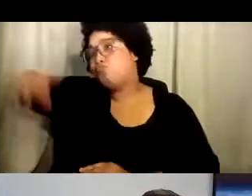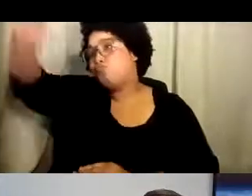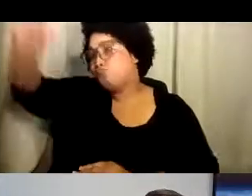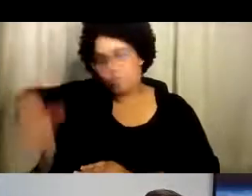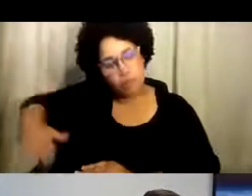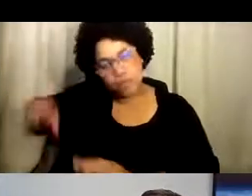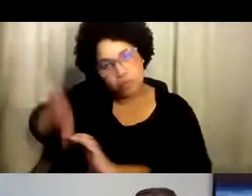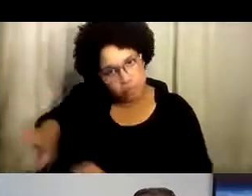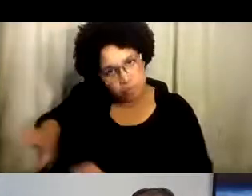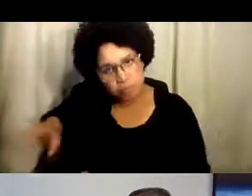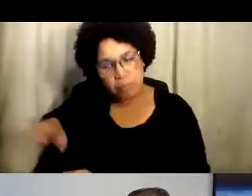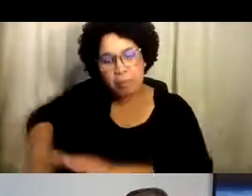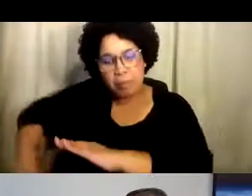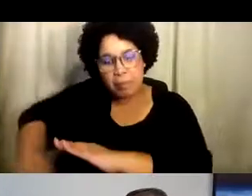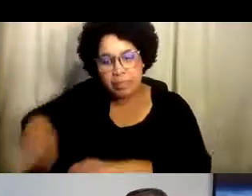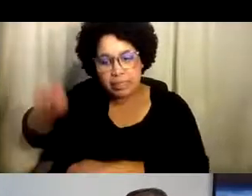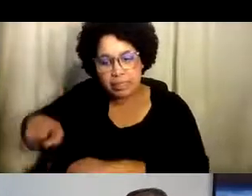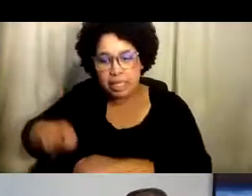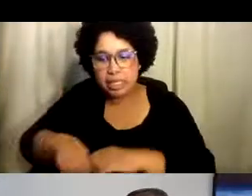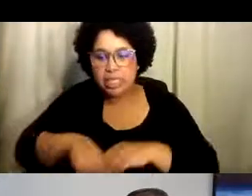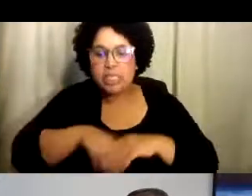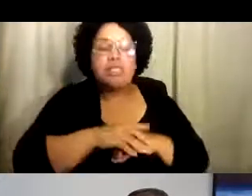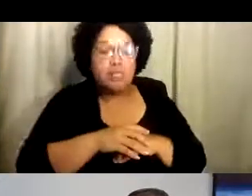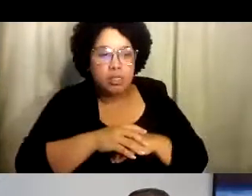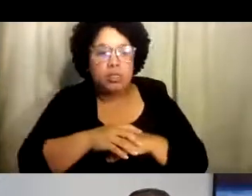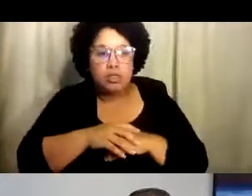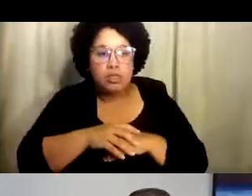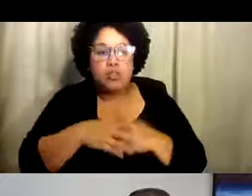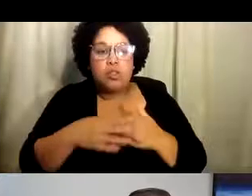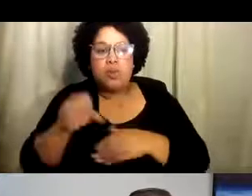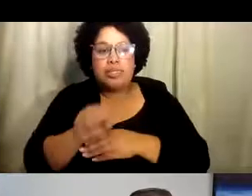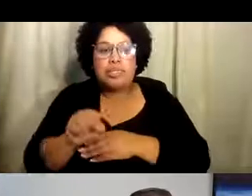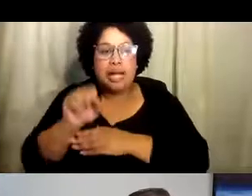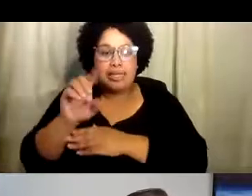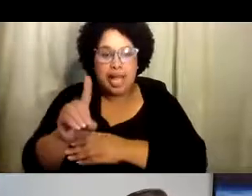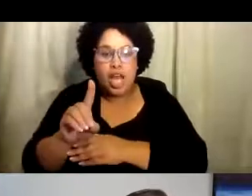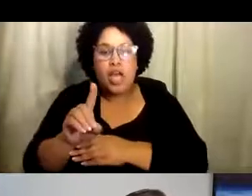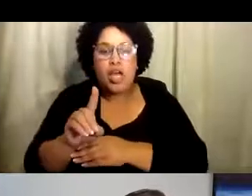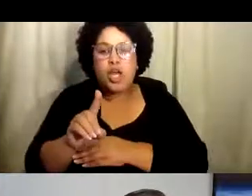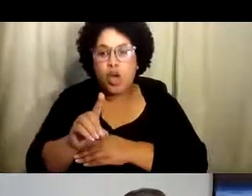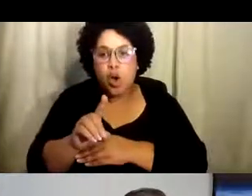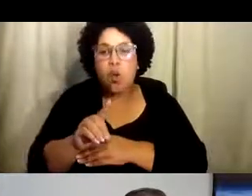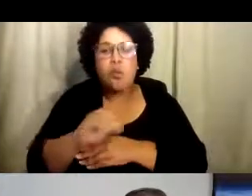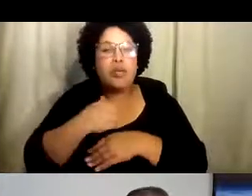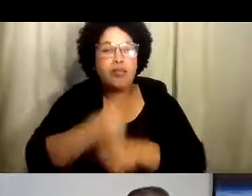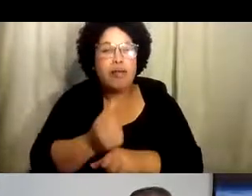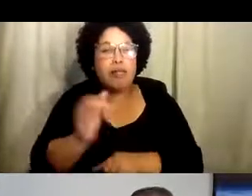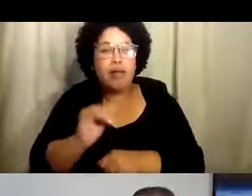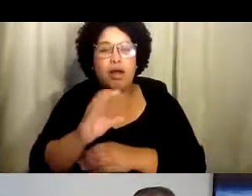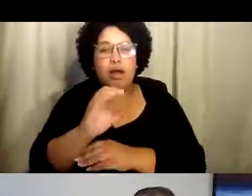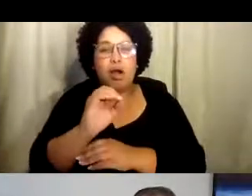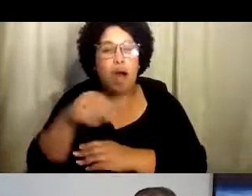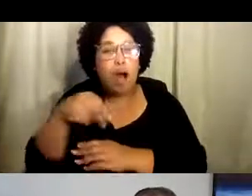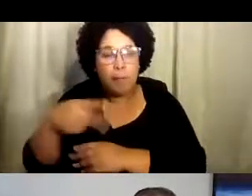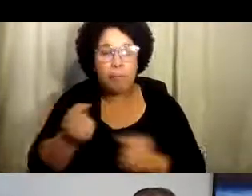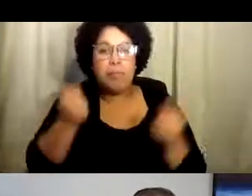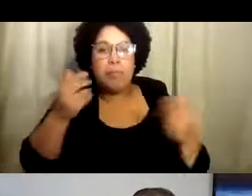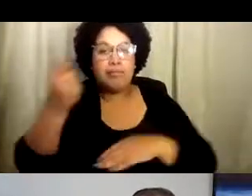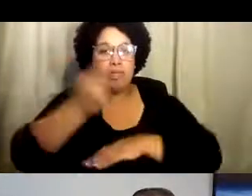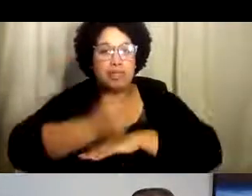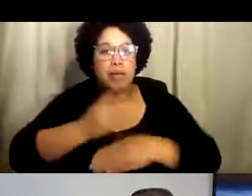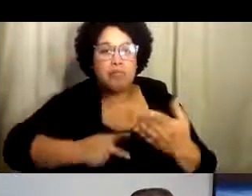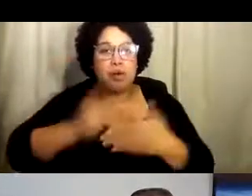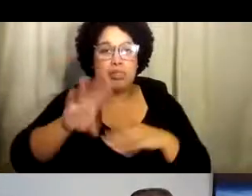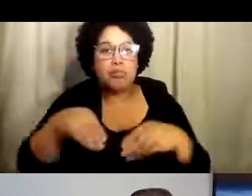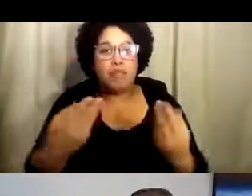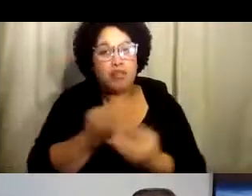suministros sin tener que irse a la casa, ¿verdad? Así que en San Diego sentimos que los vendedores realmente se juntaron, se juntaron bastante